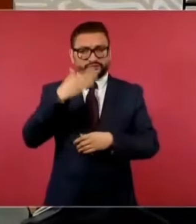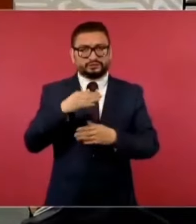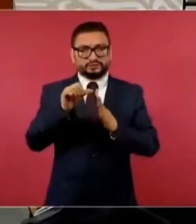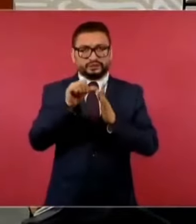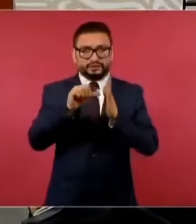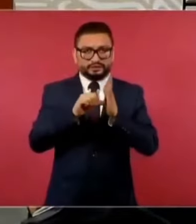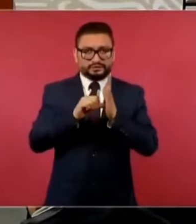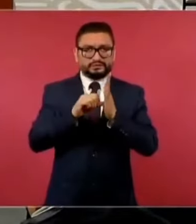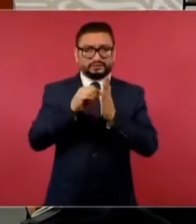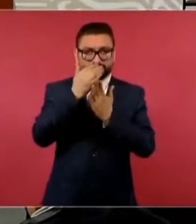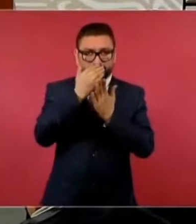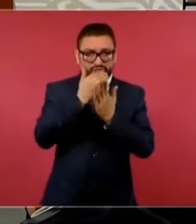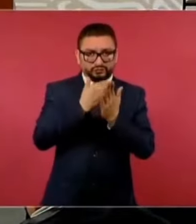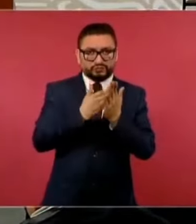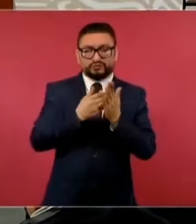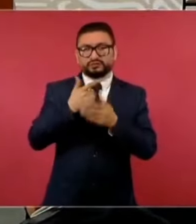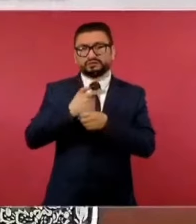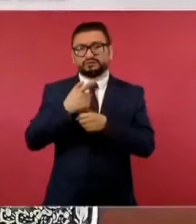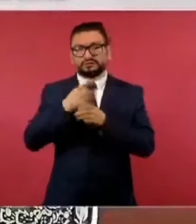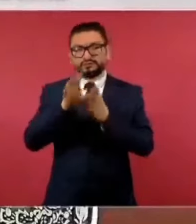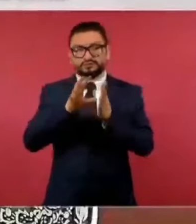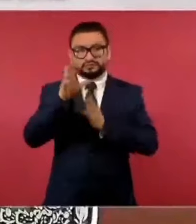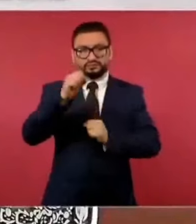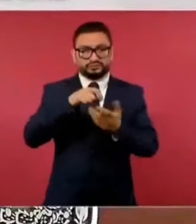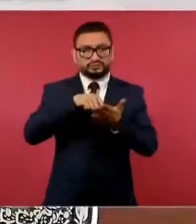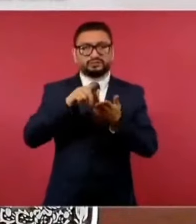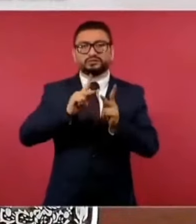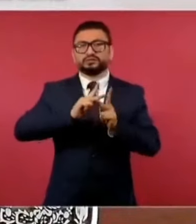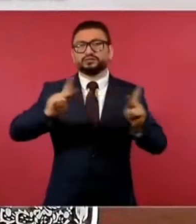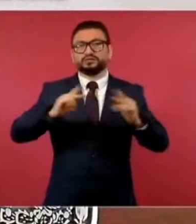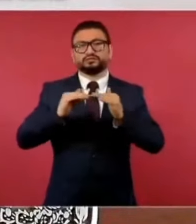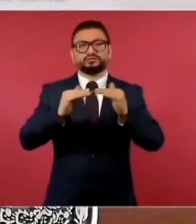séptimo de la Constitución es pareja y es para todos.